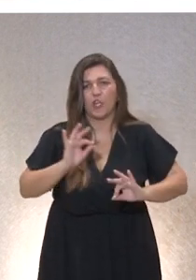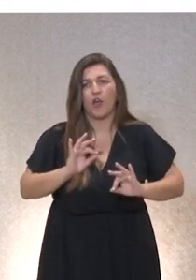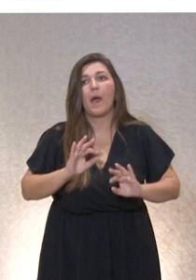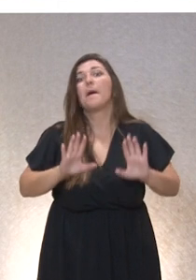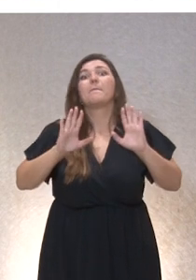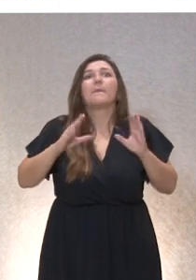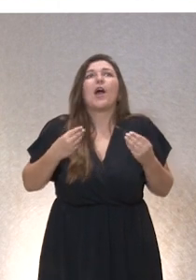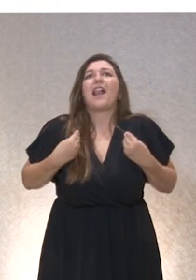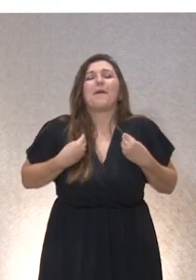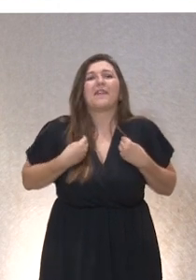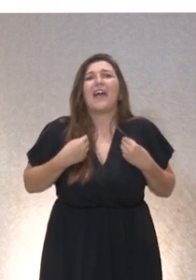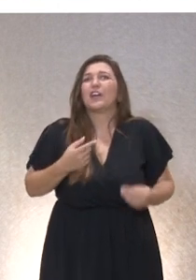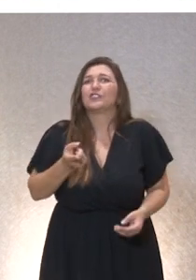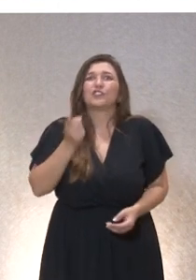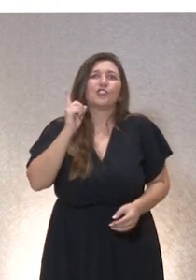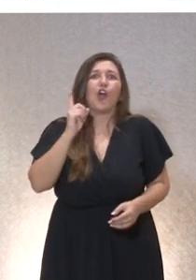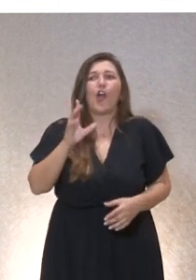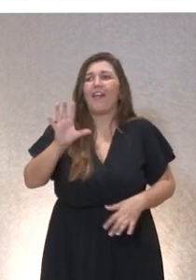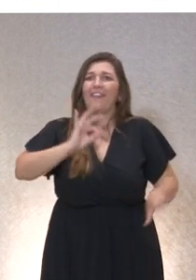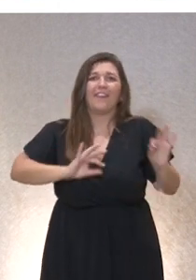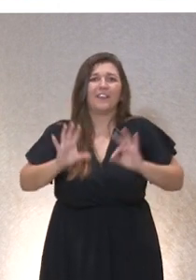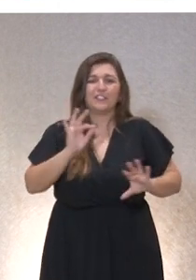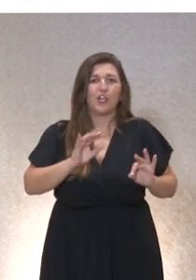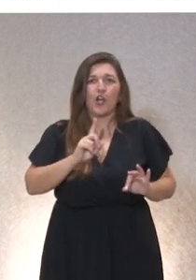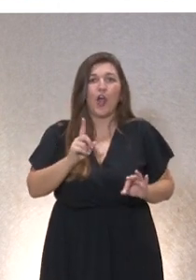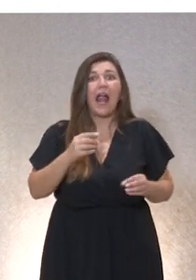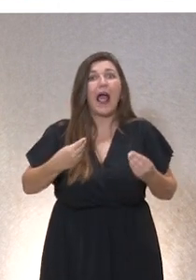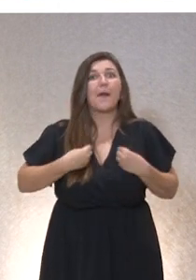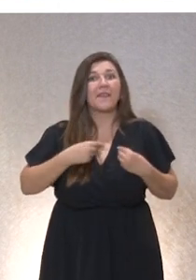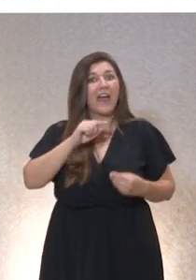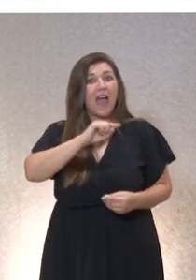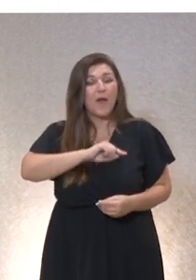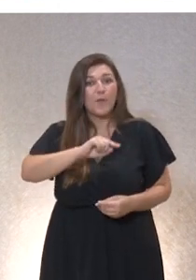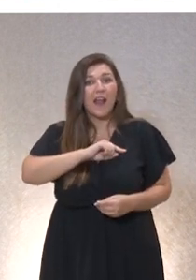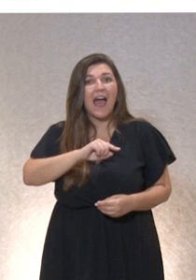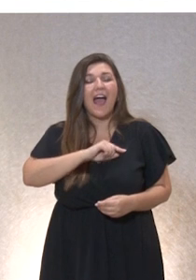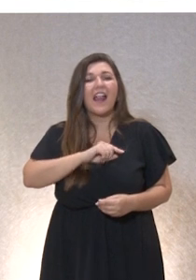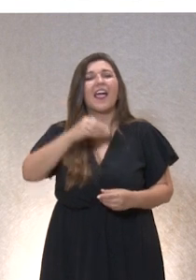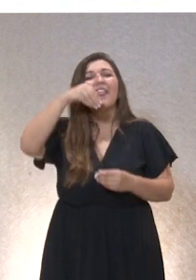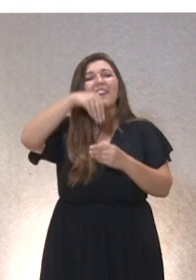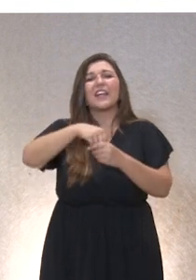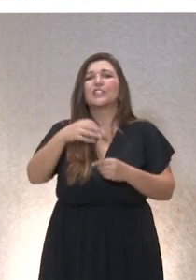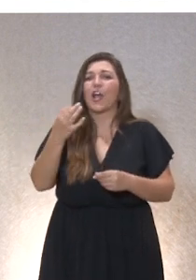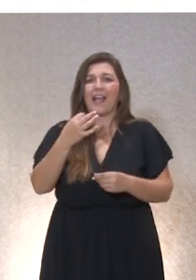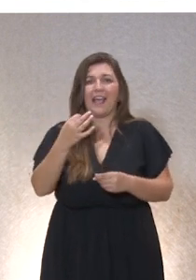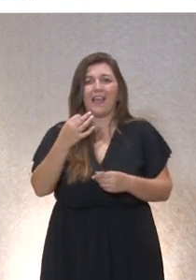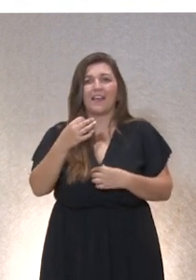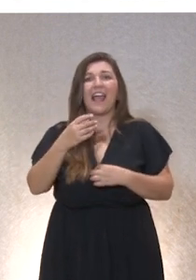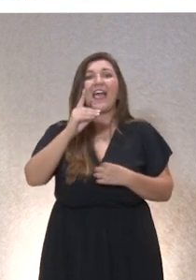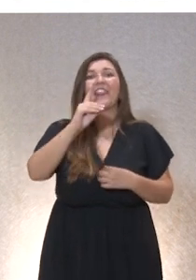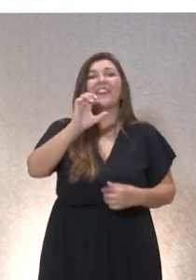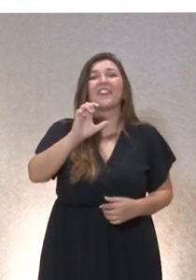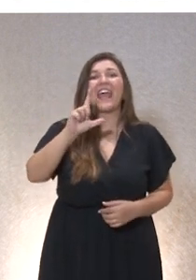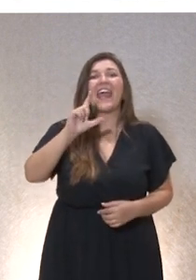no se compone solo de decisiones y la vida moral se compone fundamentalmente de deliberaciones.